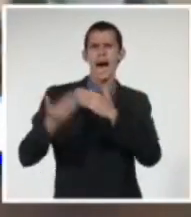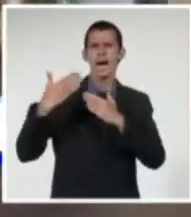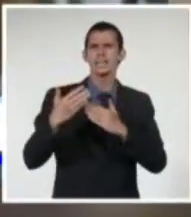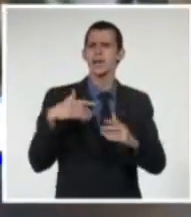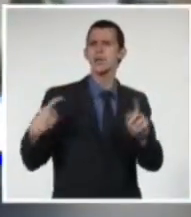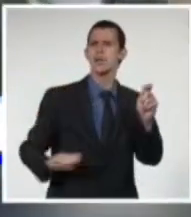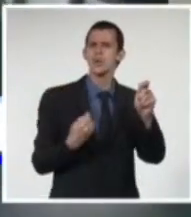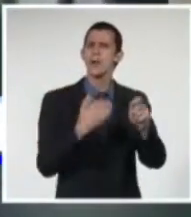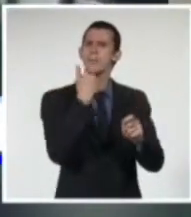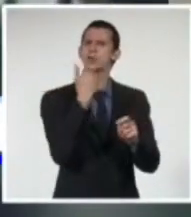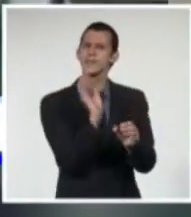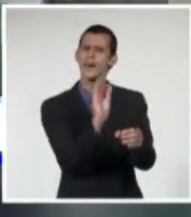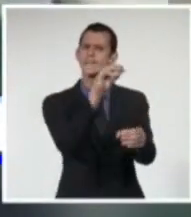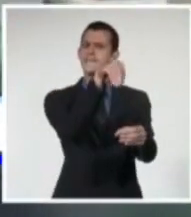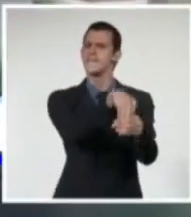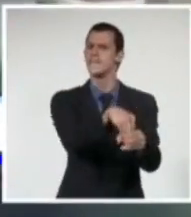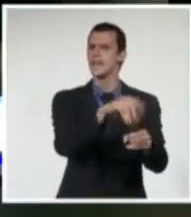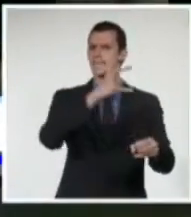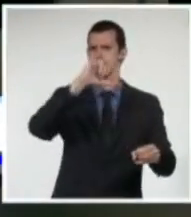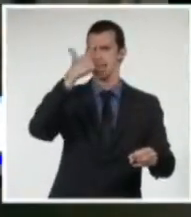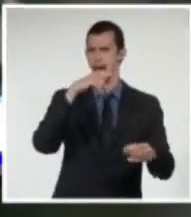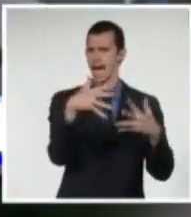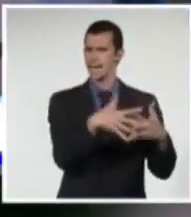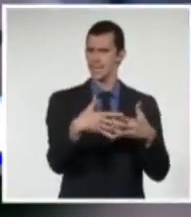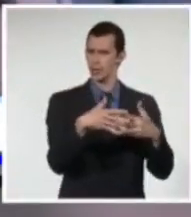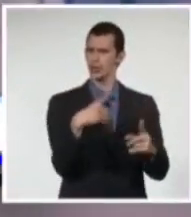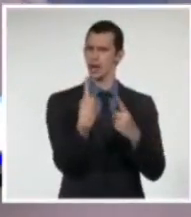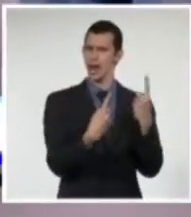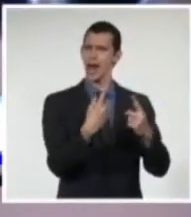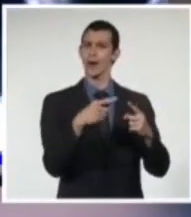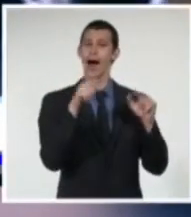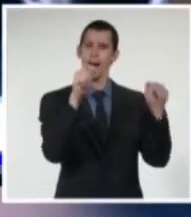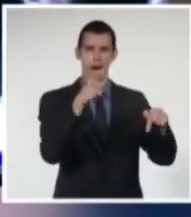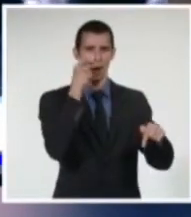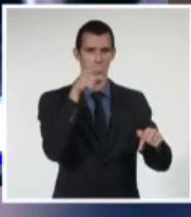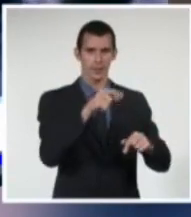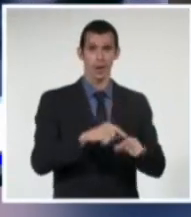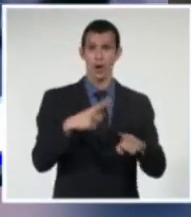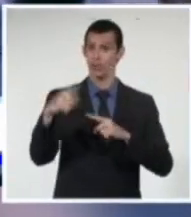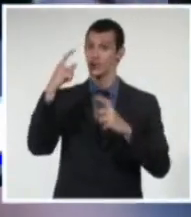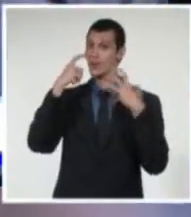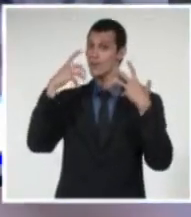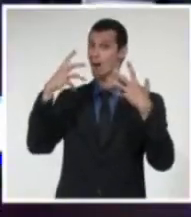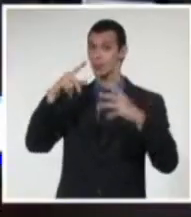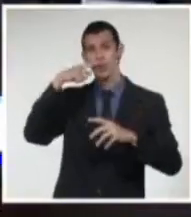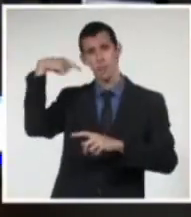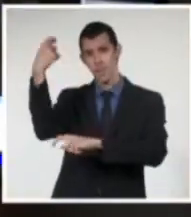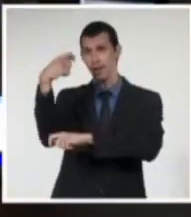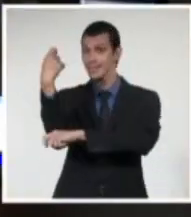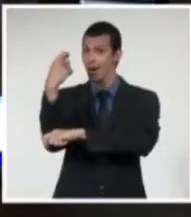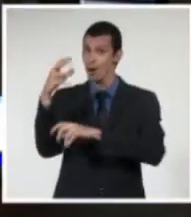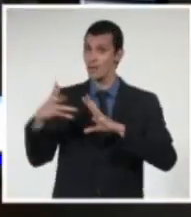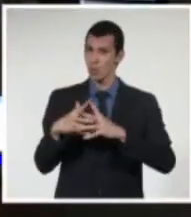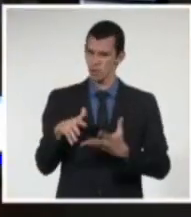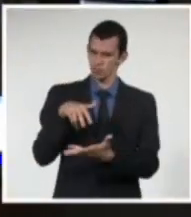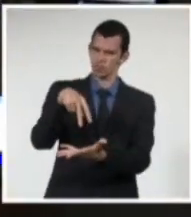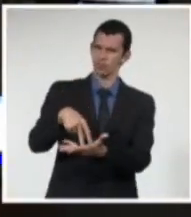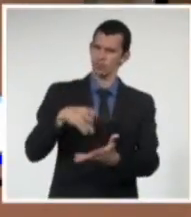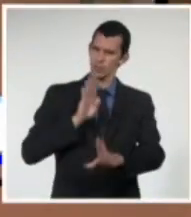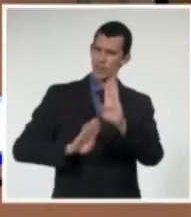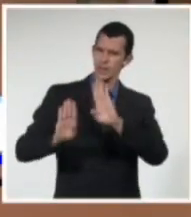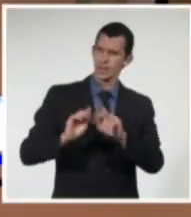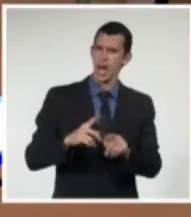En el cine, quedan para la posteridad el Antonio Maceo de Baraguá, el hombre de Maicinicú, Sepermuta y